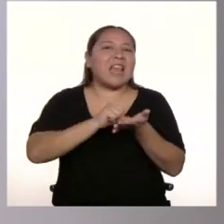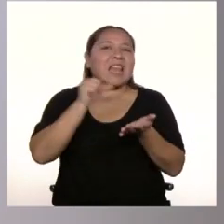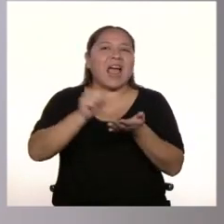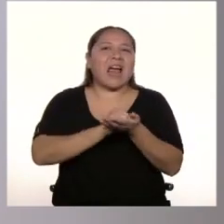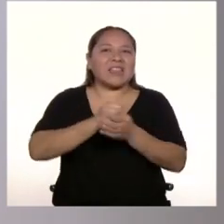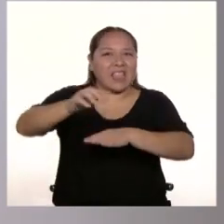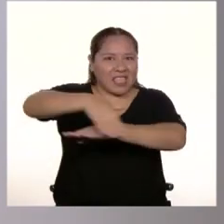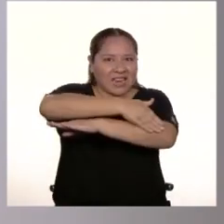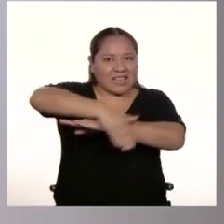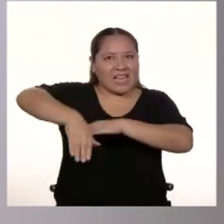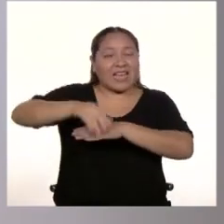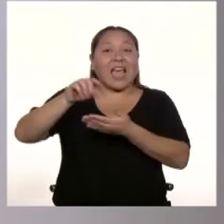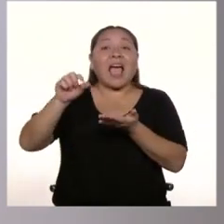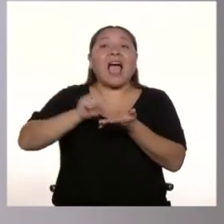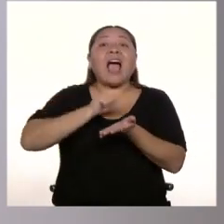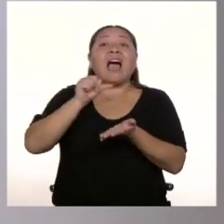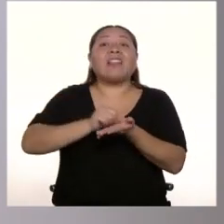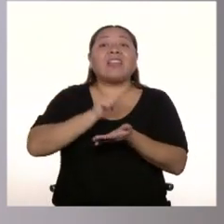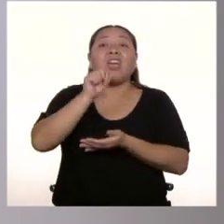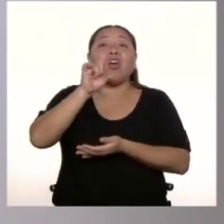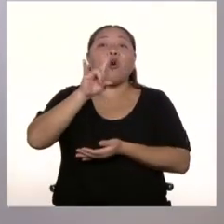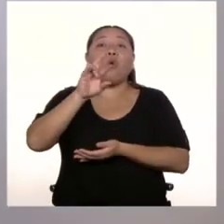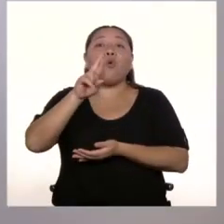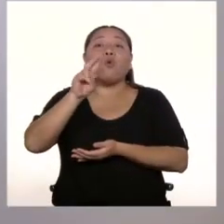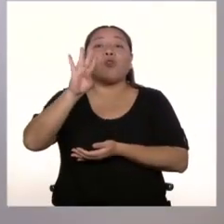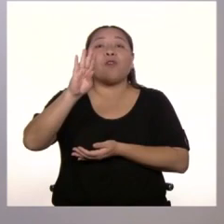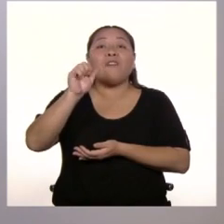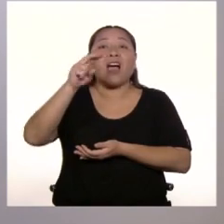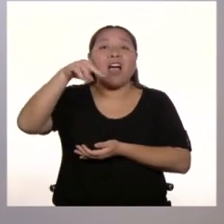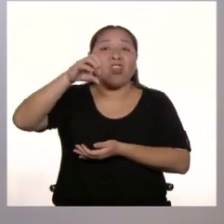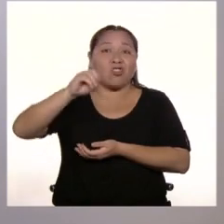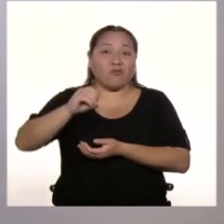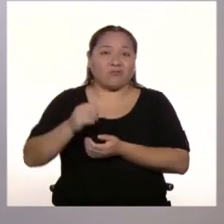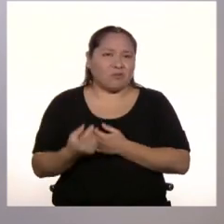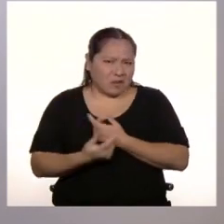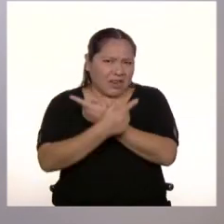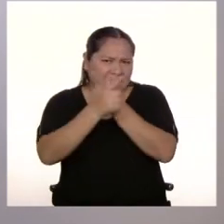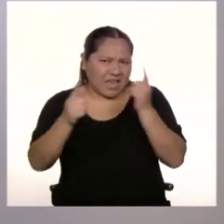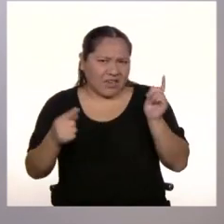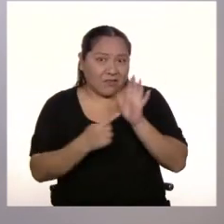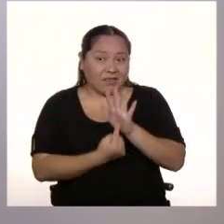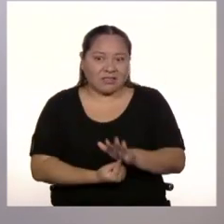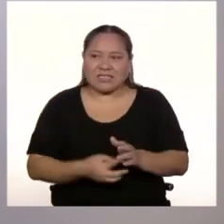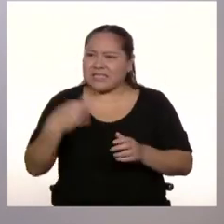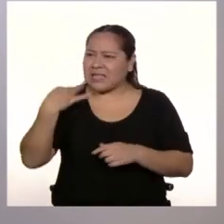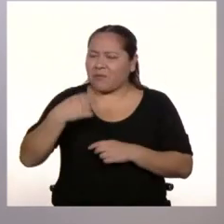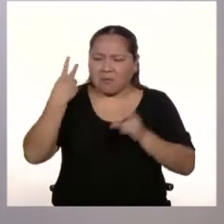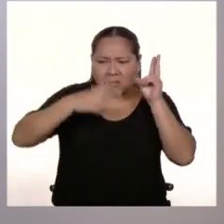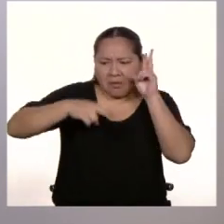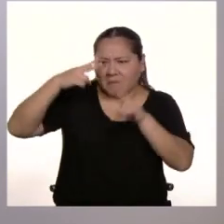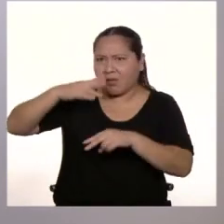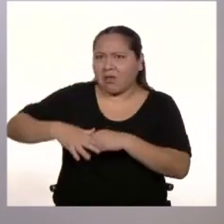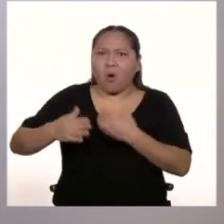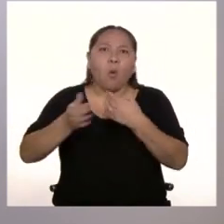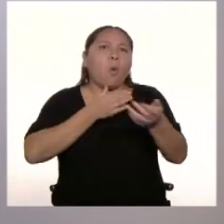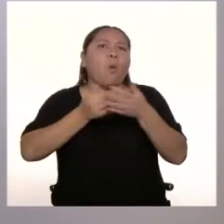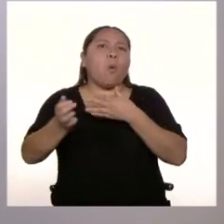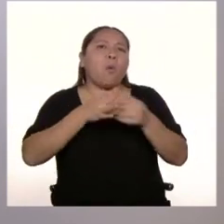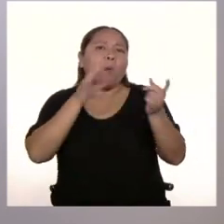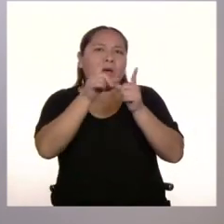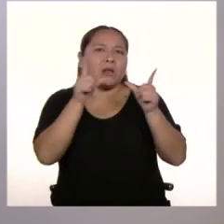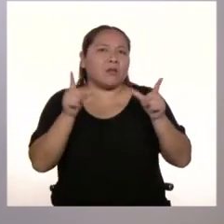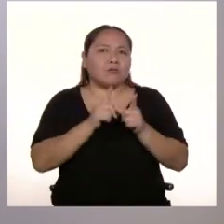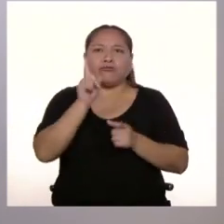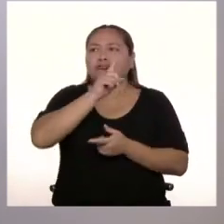Me gusta porque siento que es una forma de expresión libre. Es algo que puedes apreciar en cualquier momento del día, en cualquier lugar y no